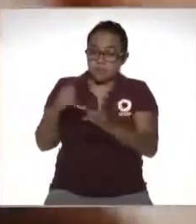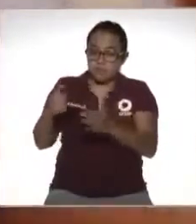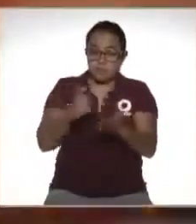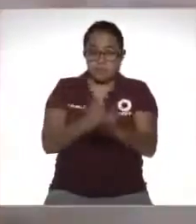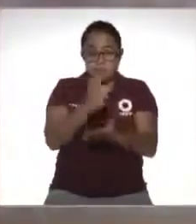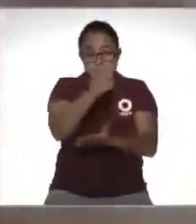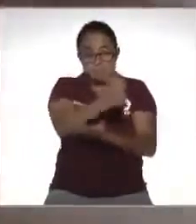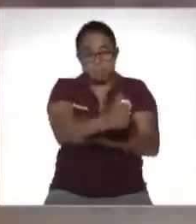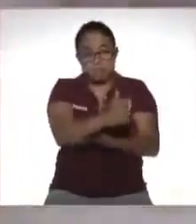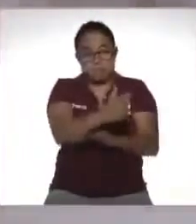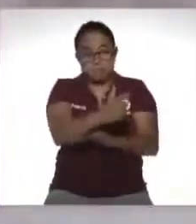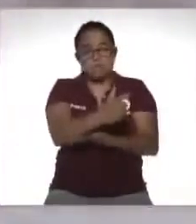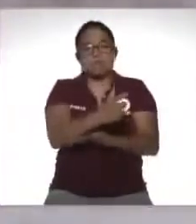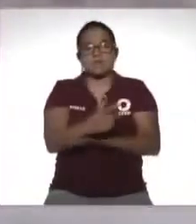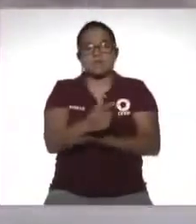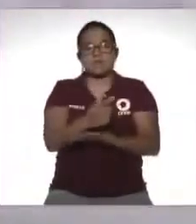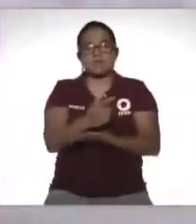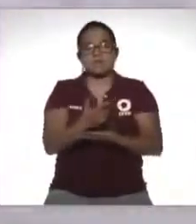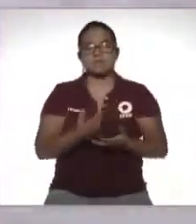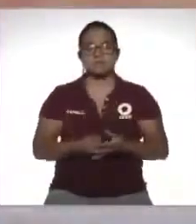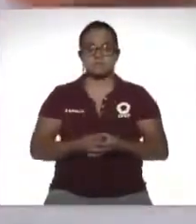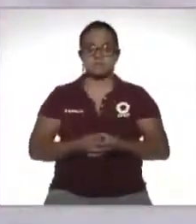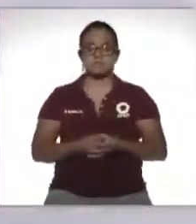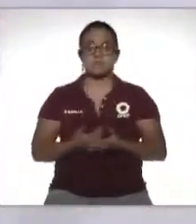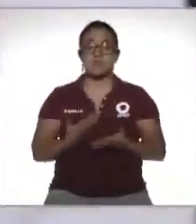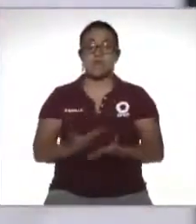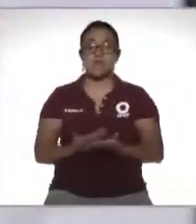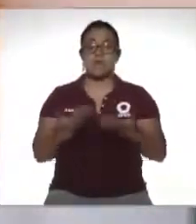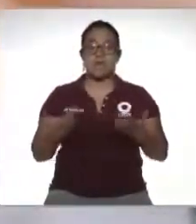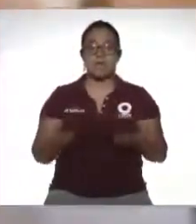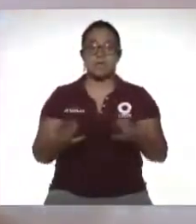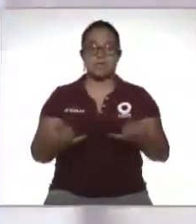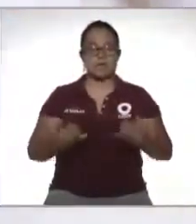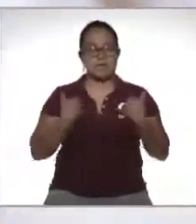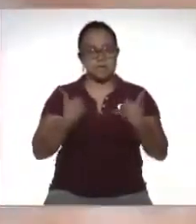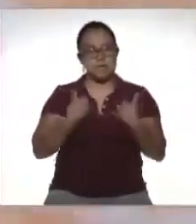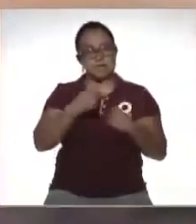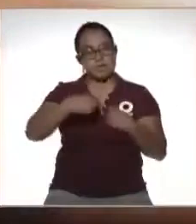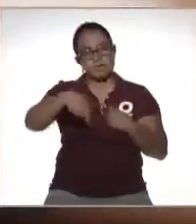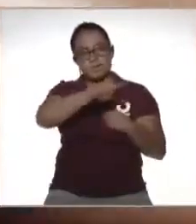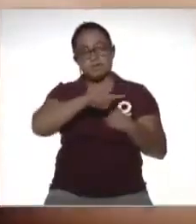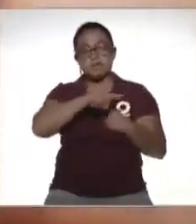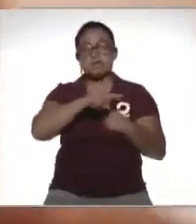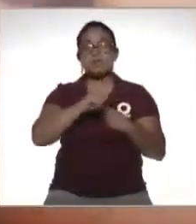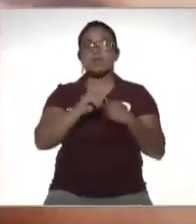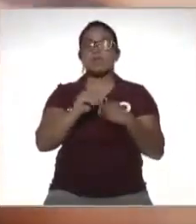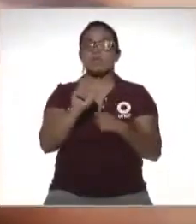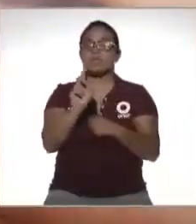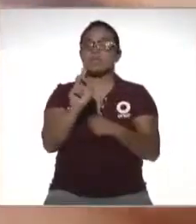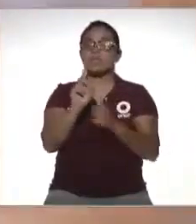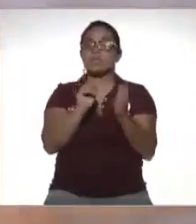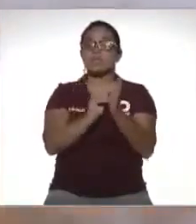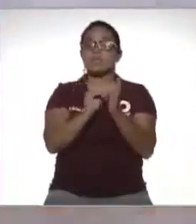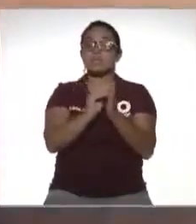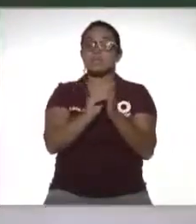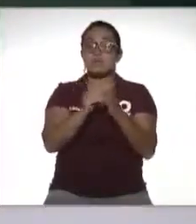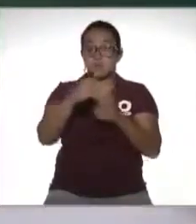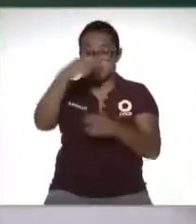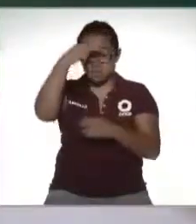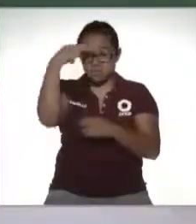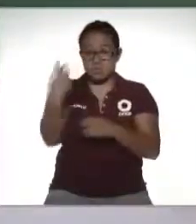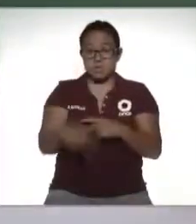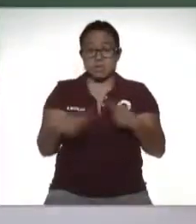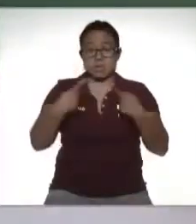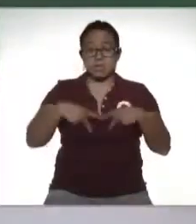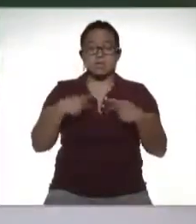los grandes contribuyentes ahora va por los de a pie y básicamente por 30 millones de mexicanos